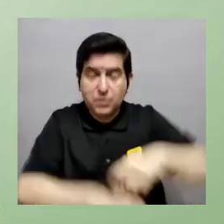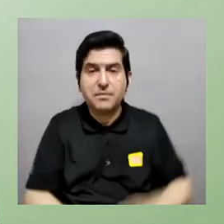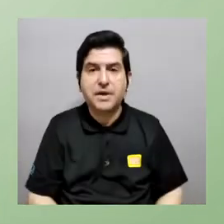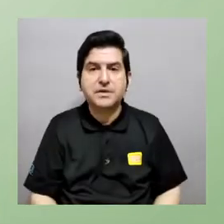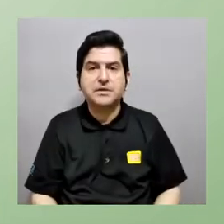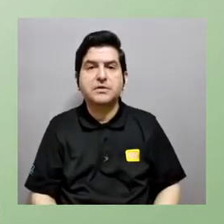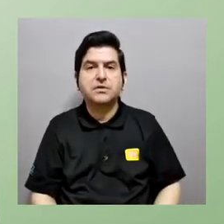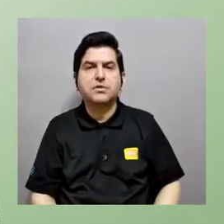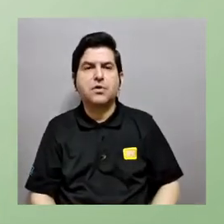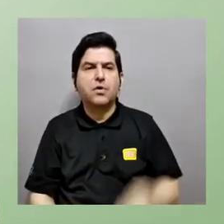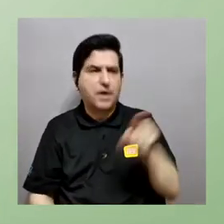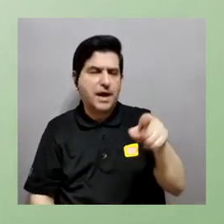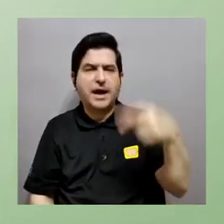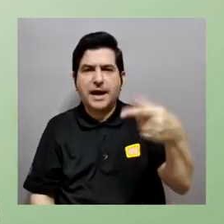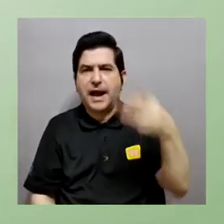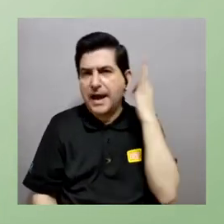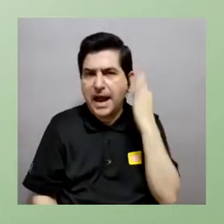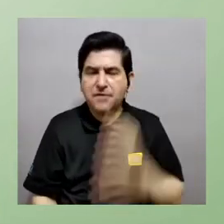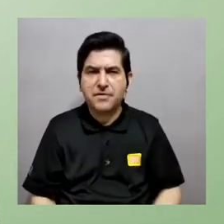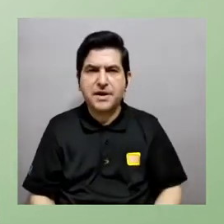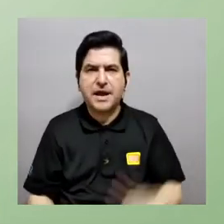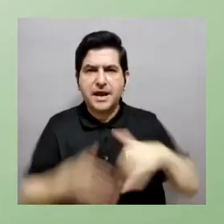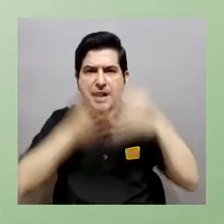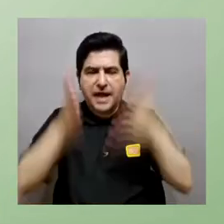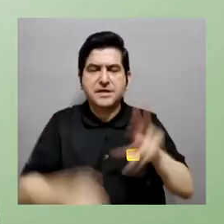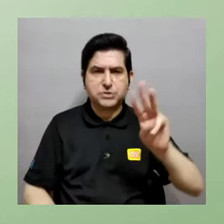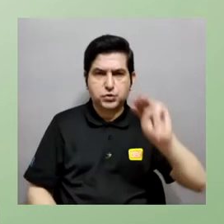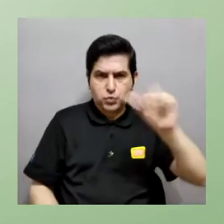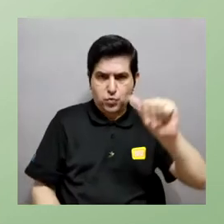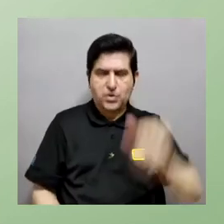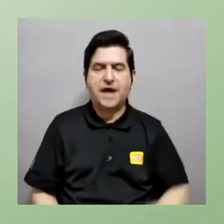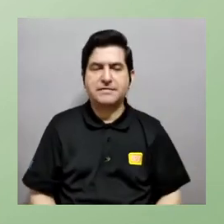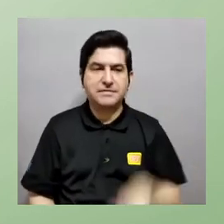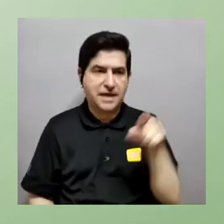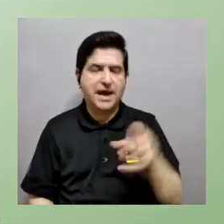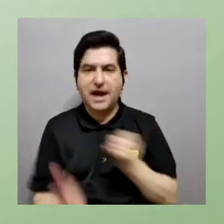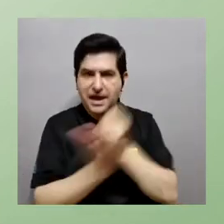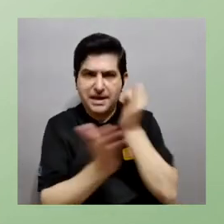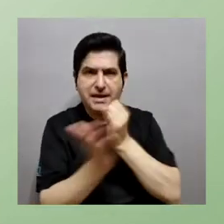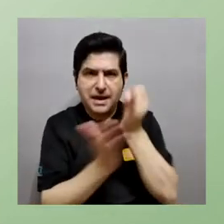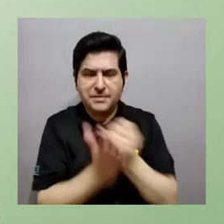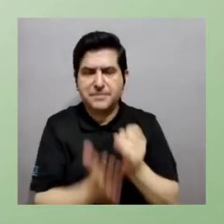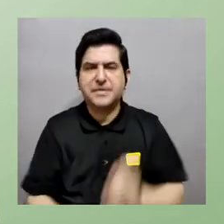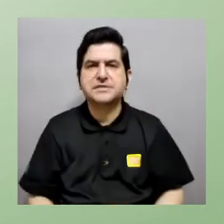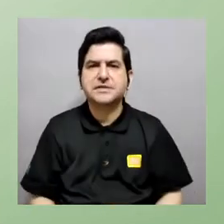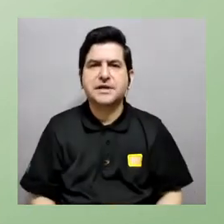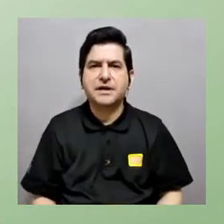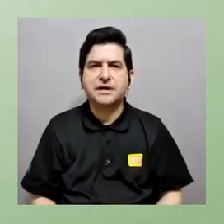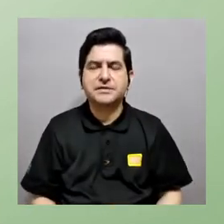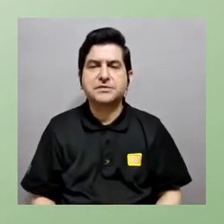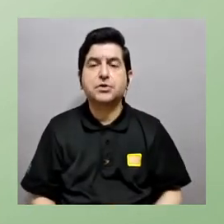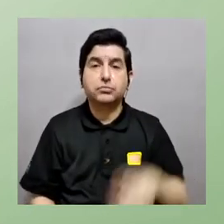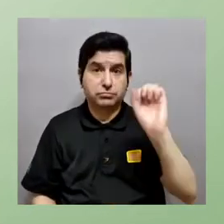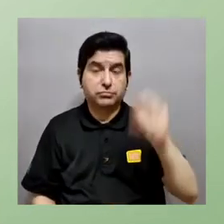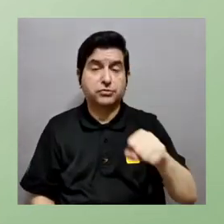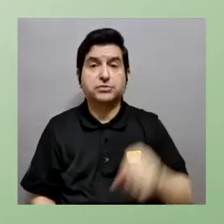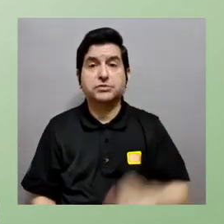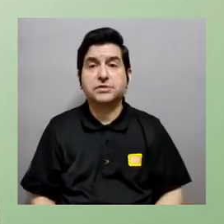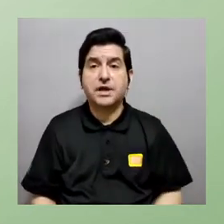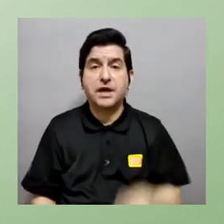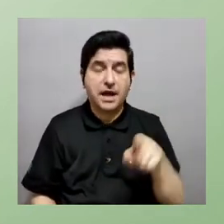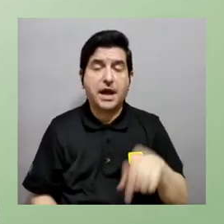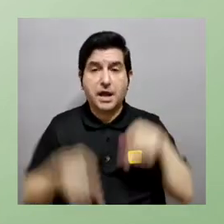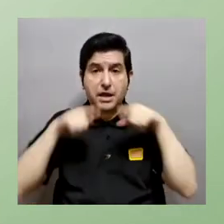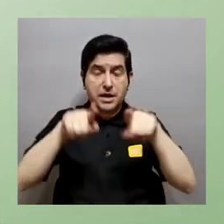supercomputadora se podrían hacer? en este momento bueno Gabriela que estaba corriendo ahora en el clúster es mi estudiante de maestría y ella estaba haciendo